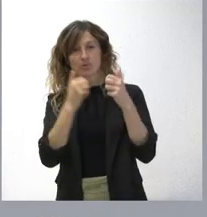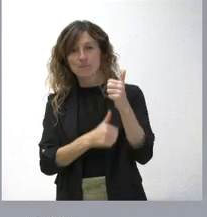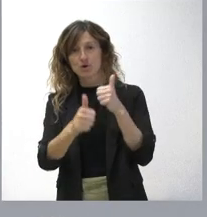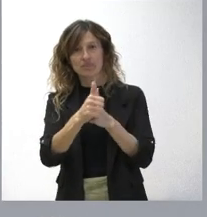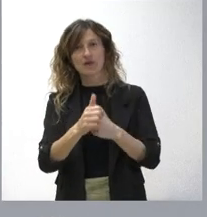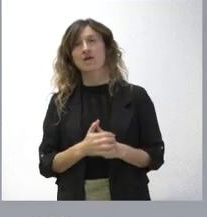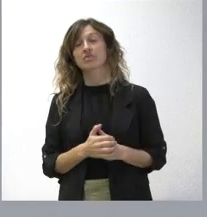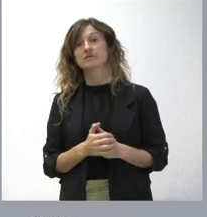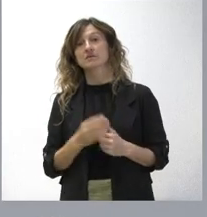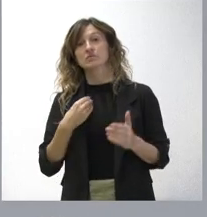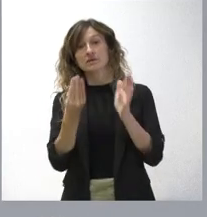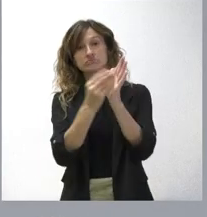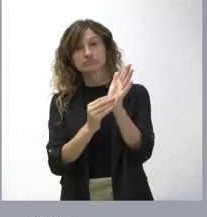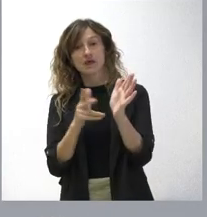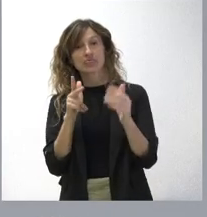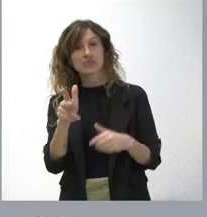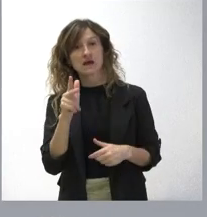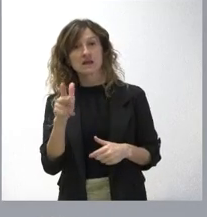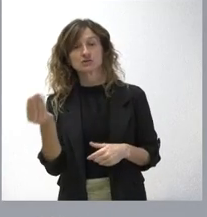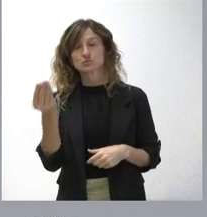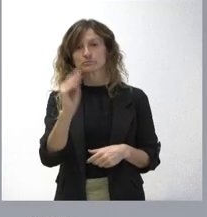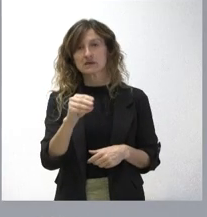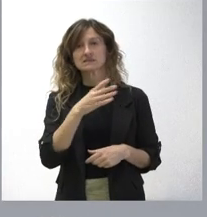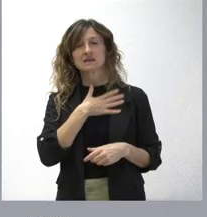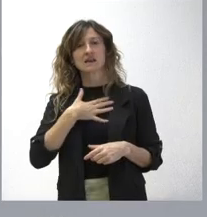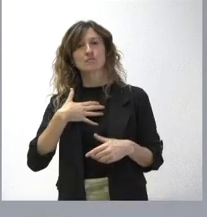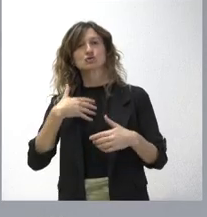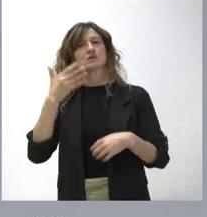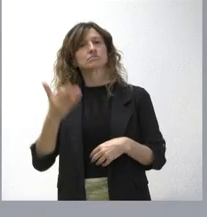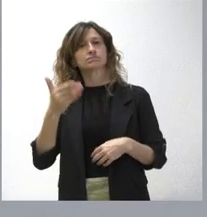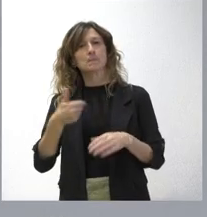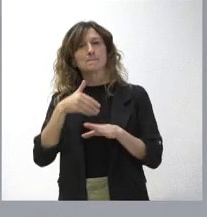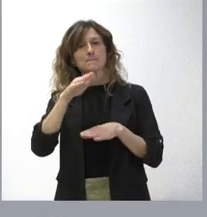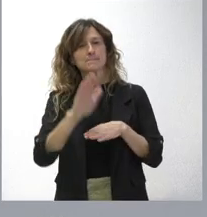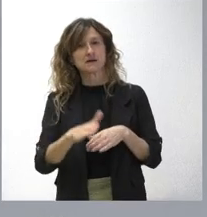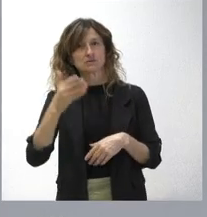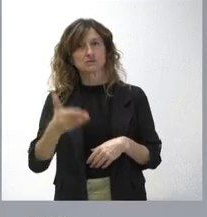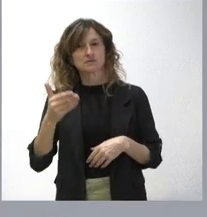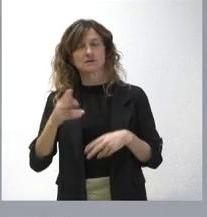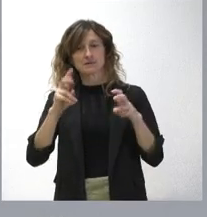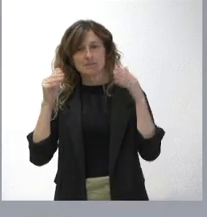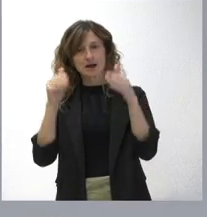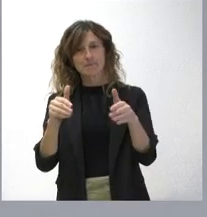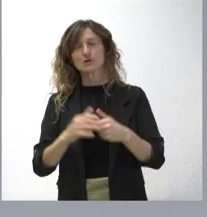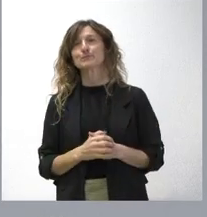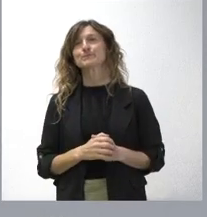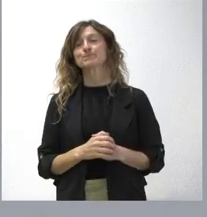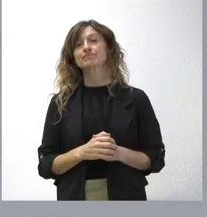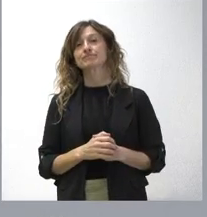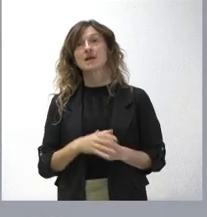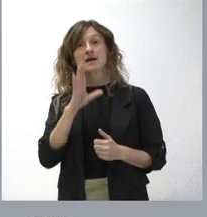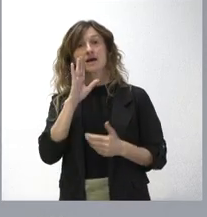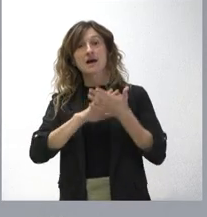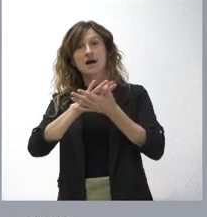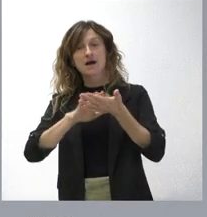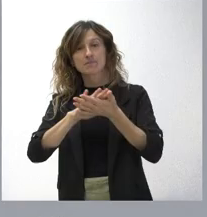y, con esta ampliación de derechos, daremos un importante paso adelante en esta dirección. Como les comentaba,